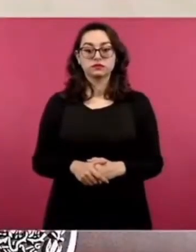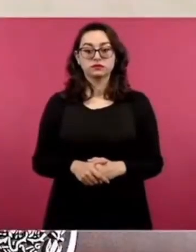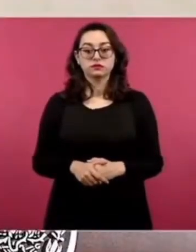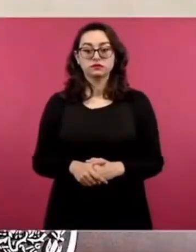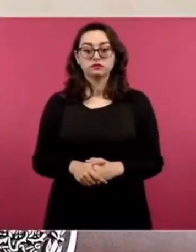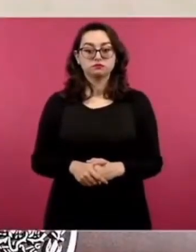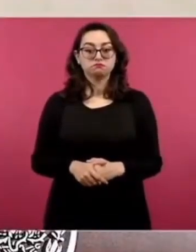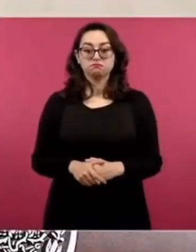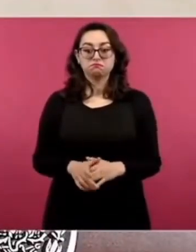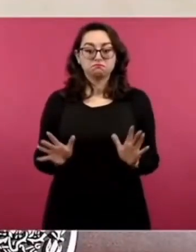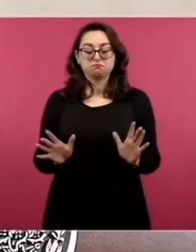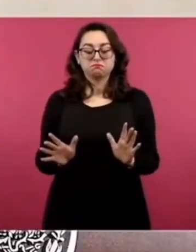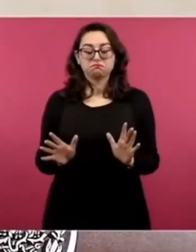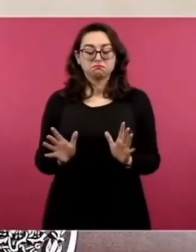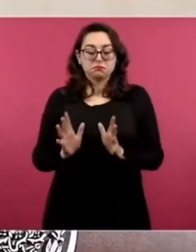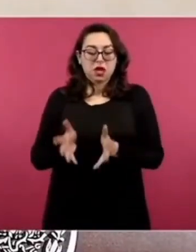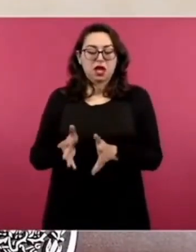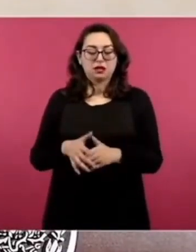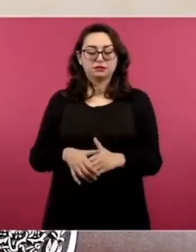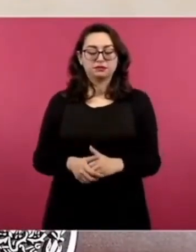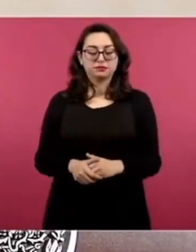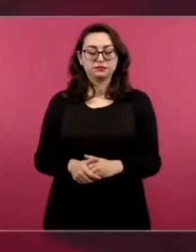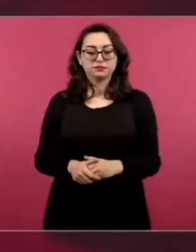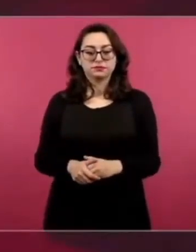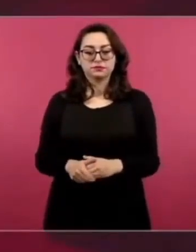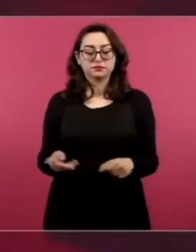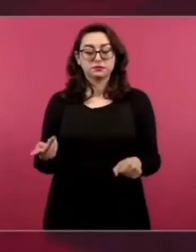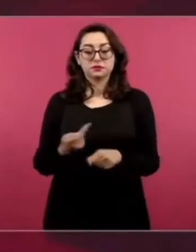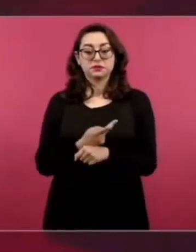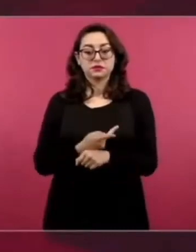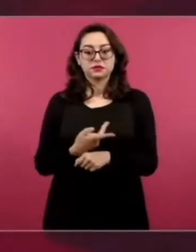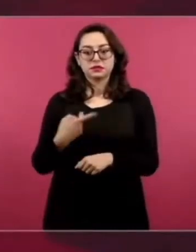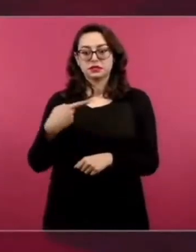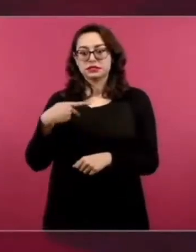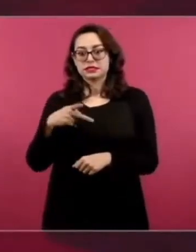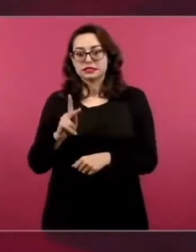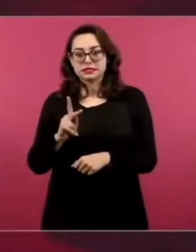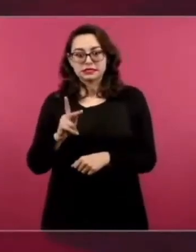Nada más. Pero sí andan, ¿no?